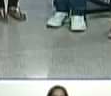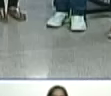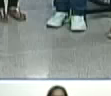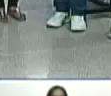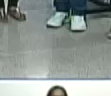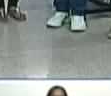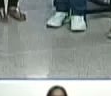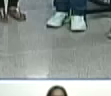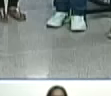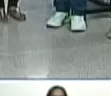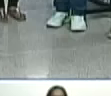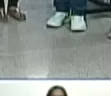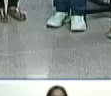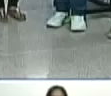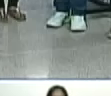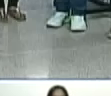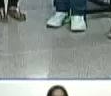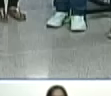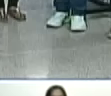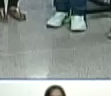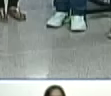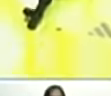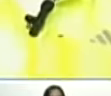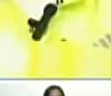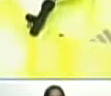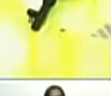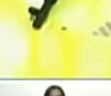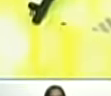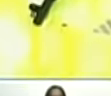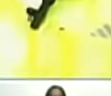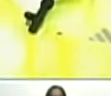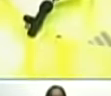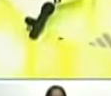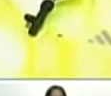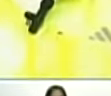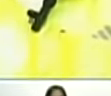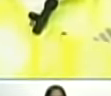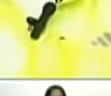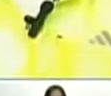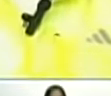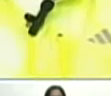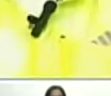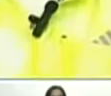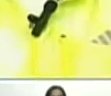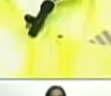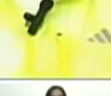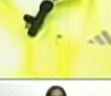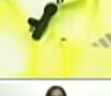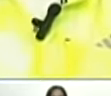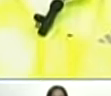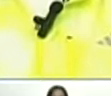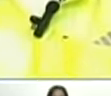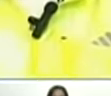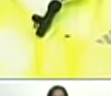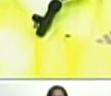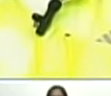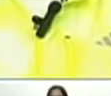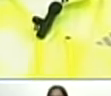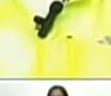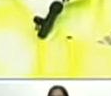que ustedes fueron para allá hablar con la gente llegó el reporte al 1x10 ¿verdad Naum? mira que el CDI que el SRI